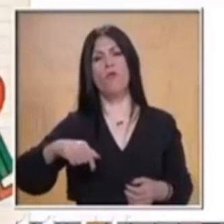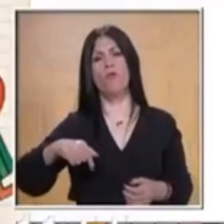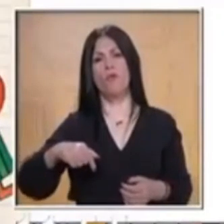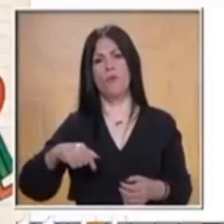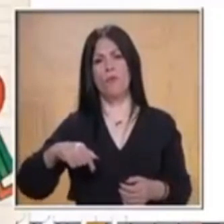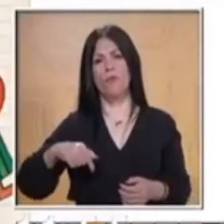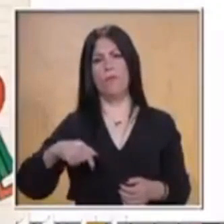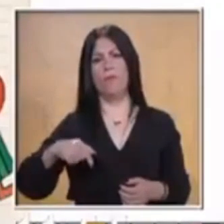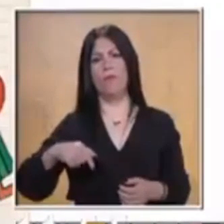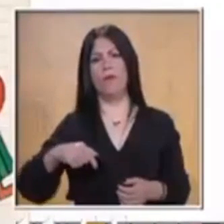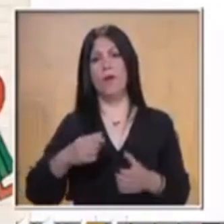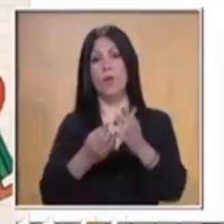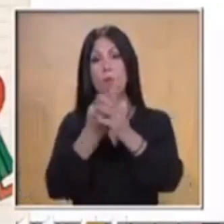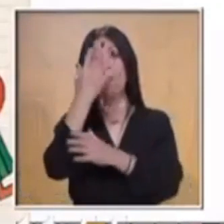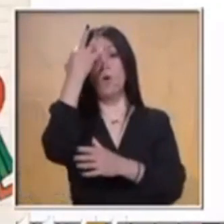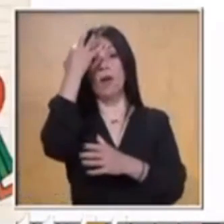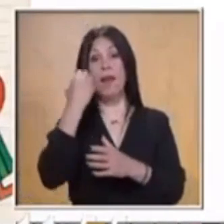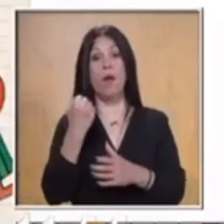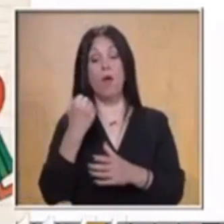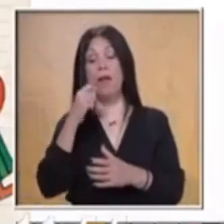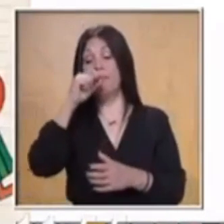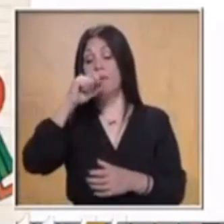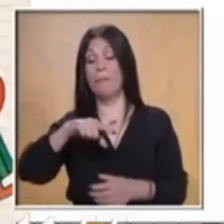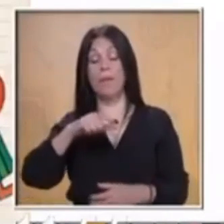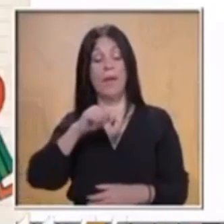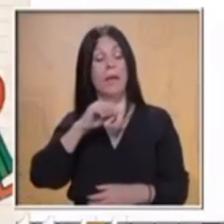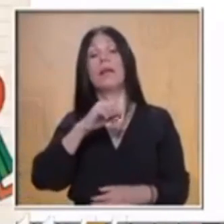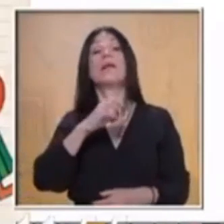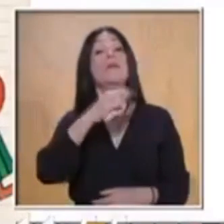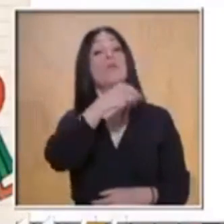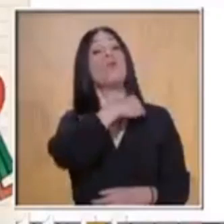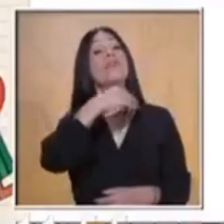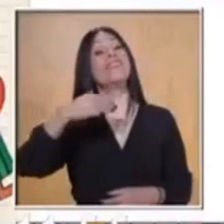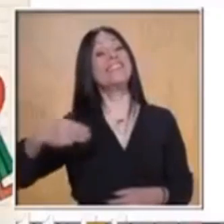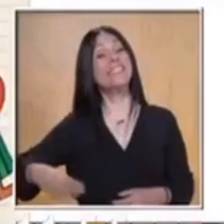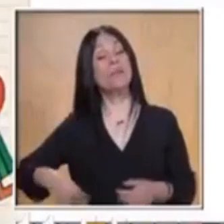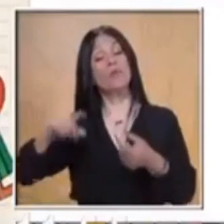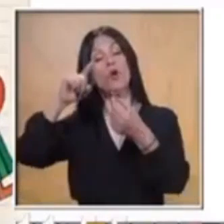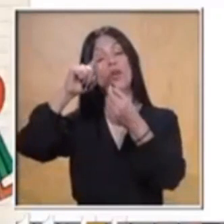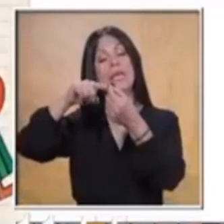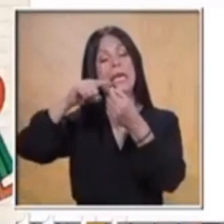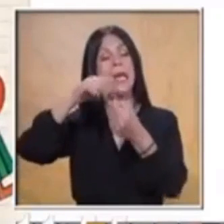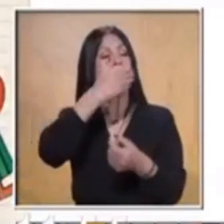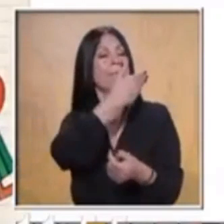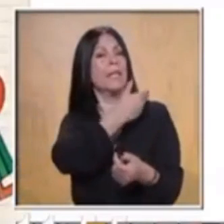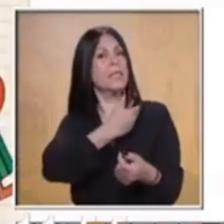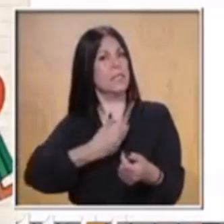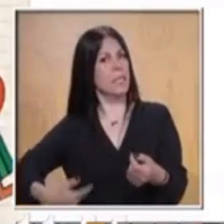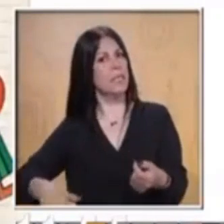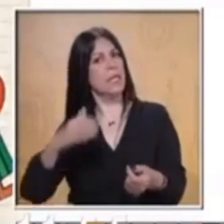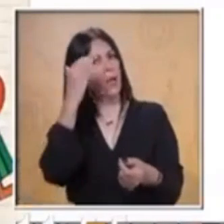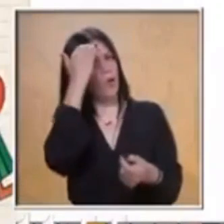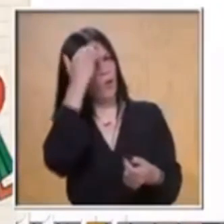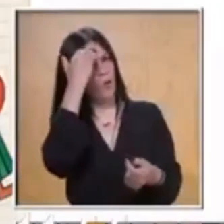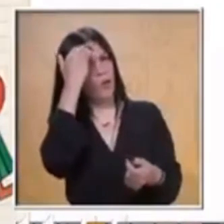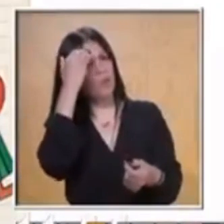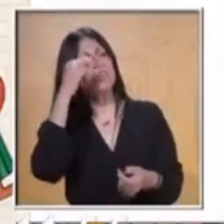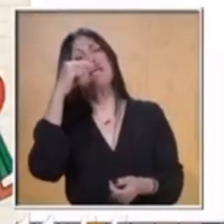es el alcalde de nuestro país, que es el presidente de la república, de nuestro estado, de nuestro